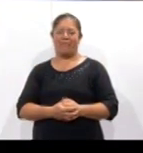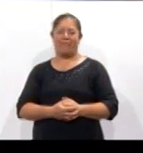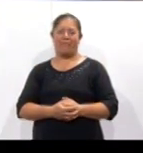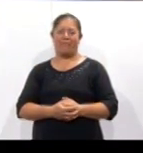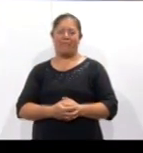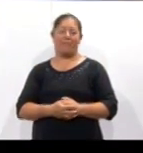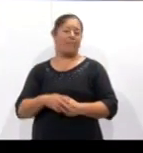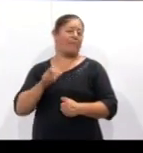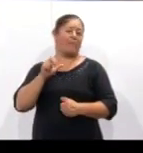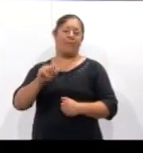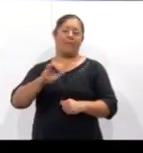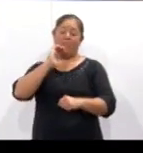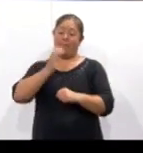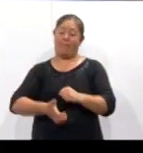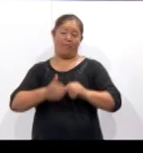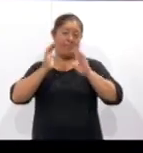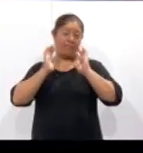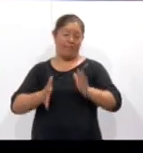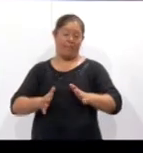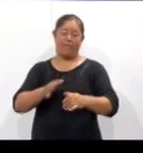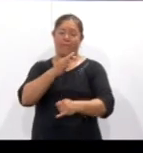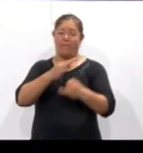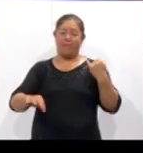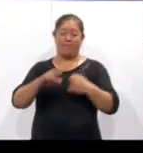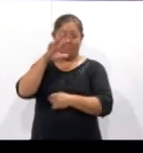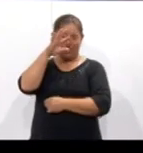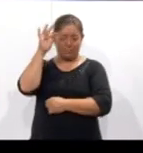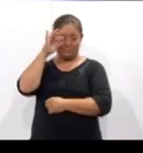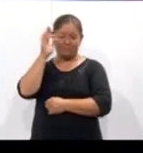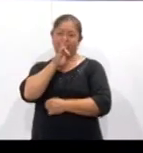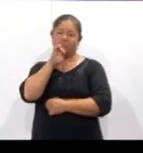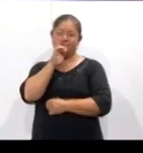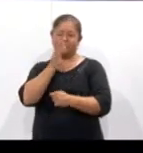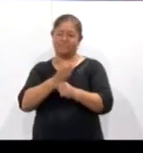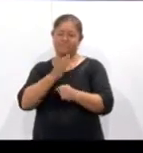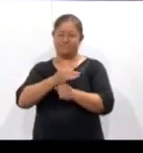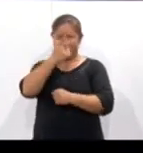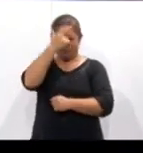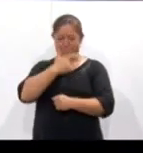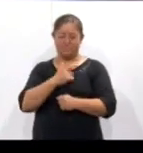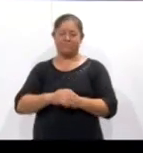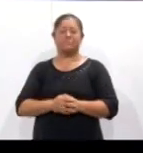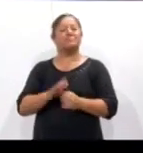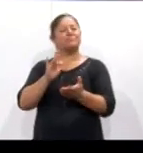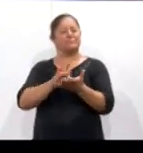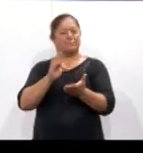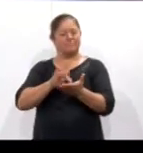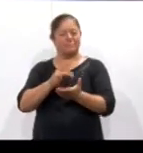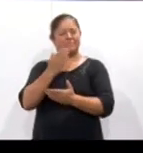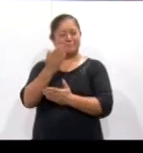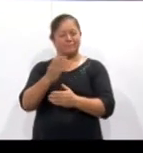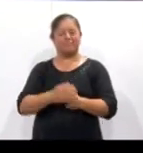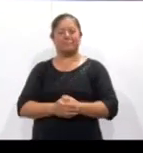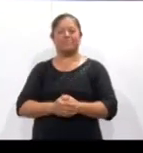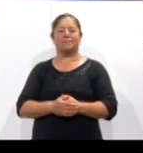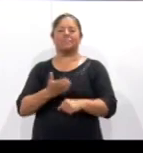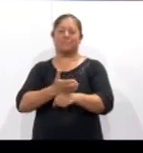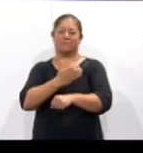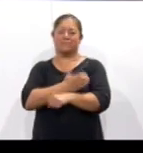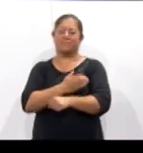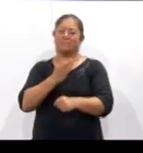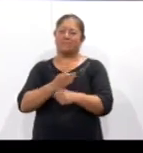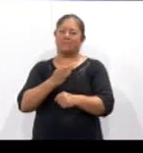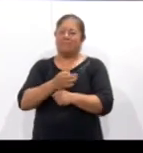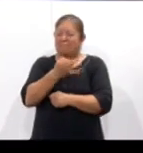Con esta información llegamos al final de Coracid Noticias en esta tercera emisión. Le agradecemos que nos haya acompañado durante